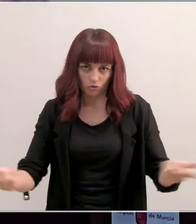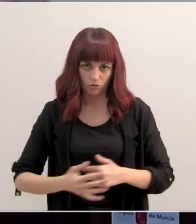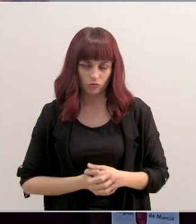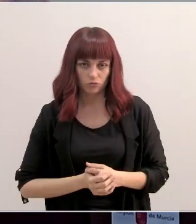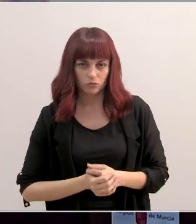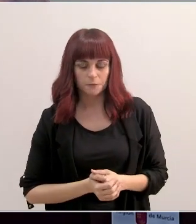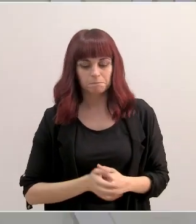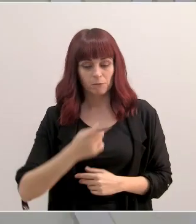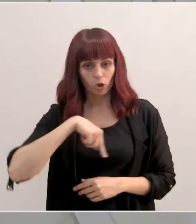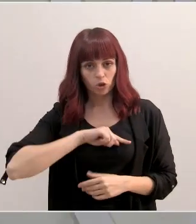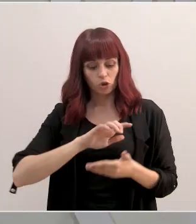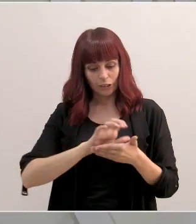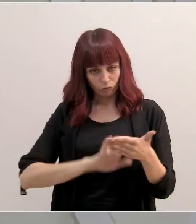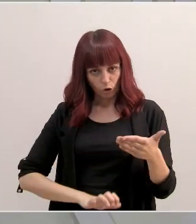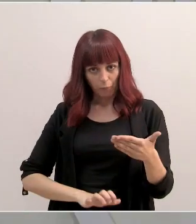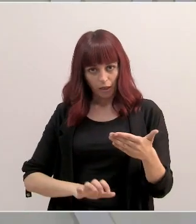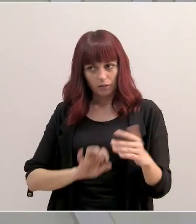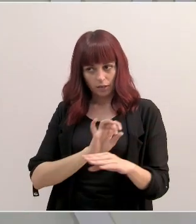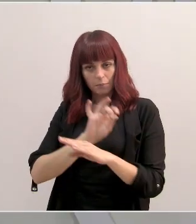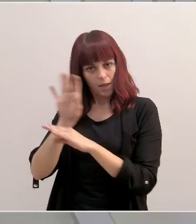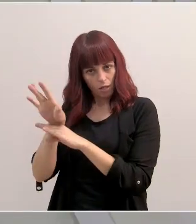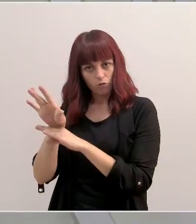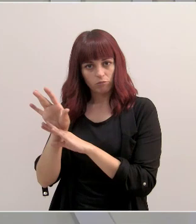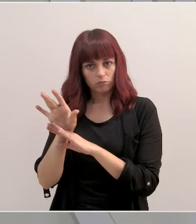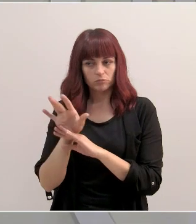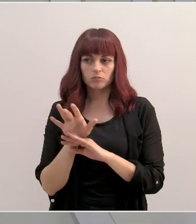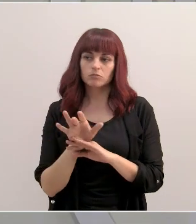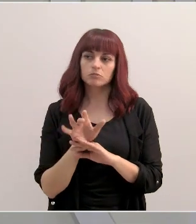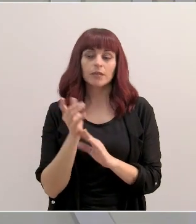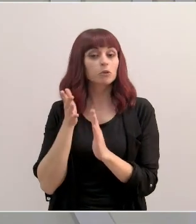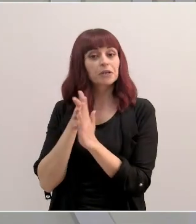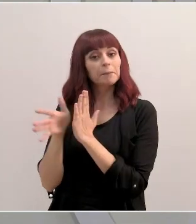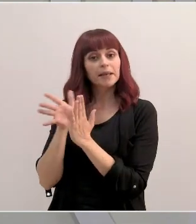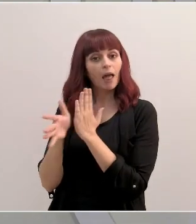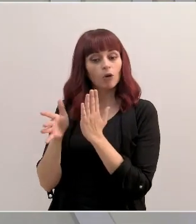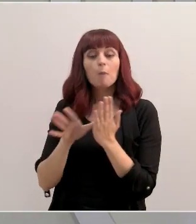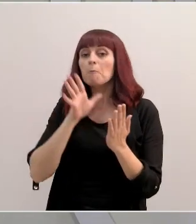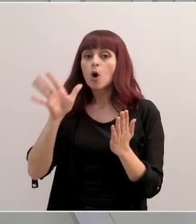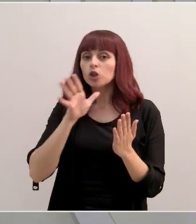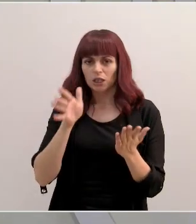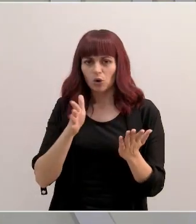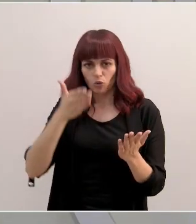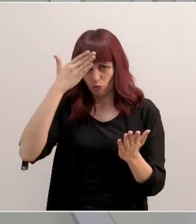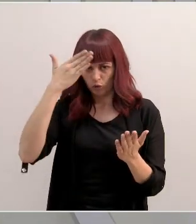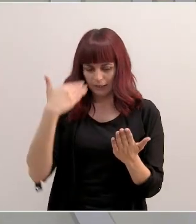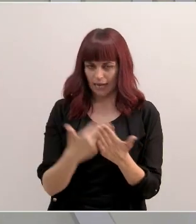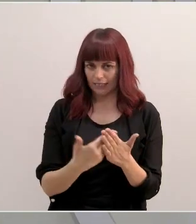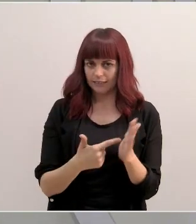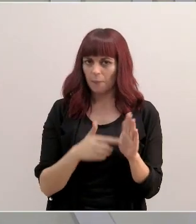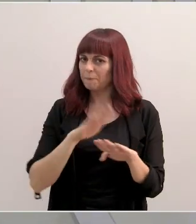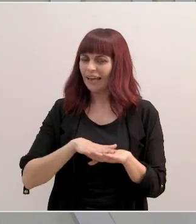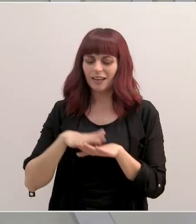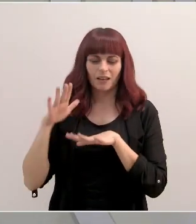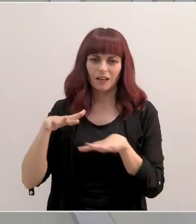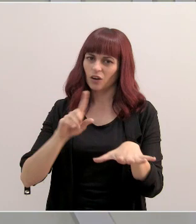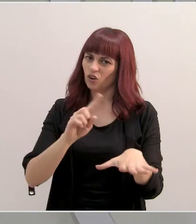Vamos a Nosotros le enviamos un informe. Hemos expuesto las razones y creo que fundamentadas para que no se